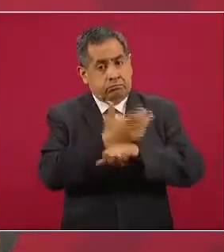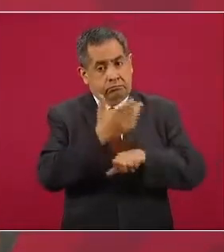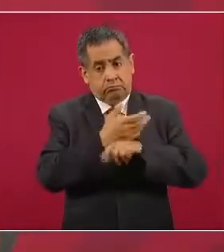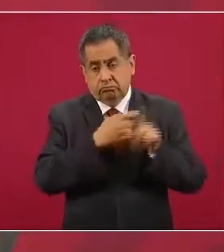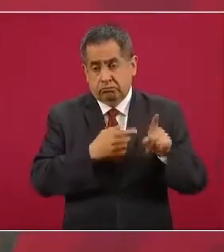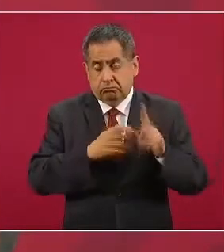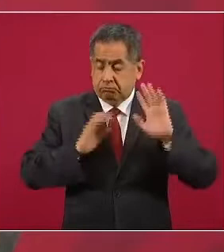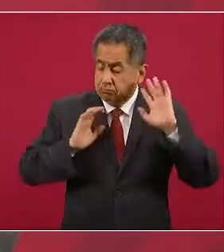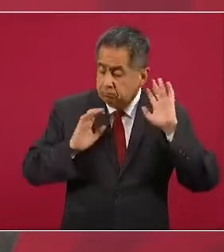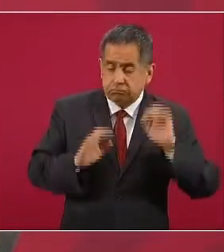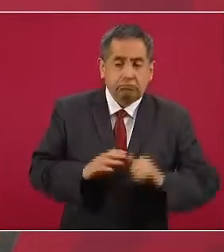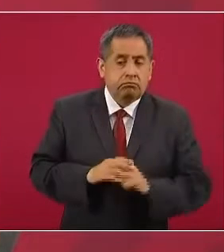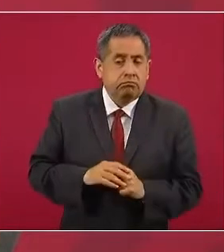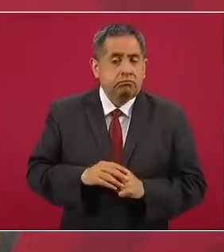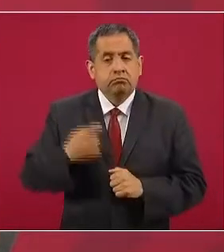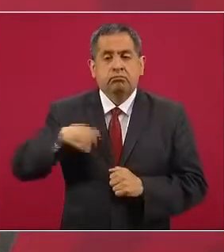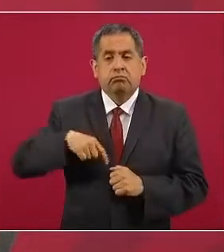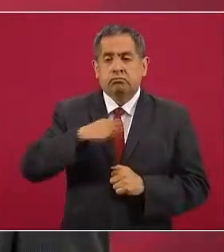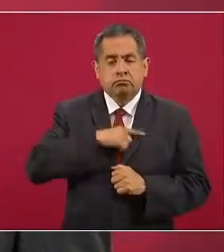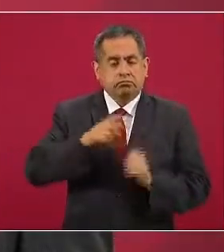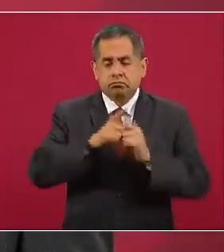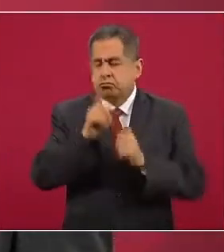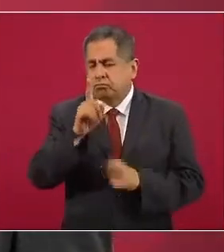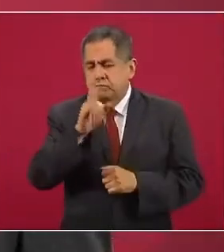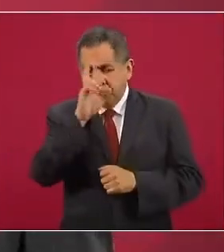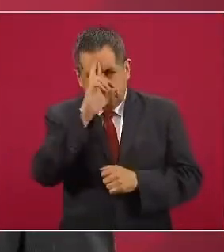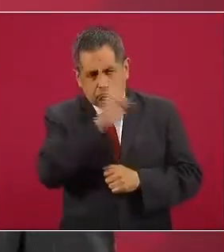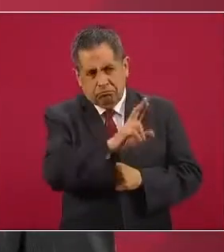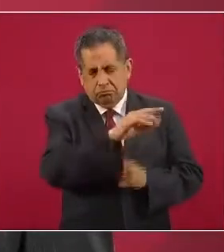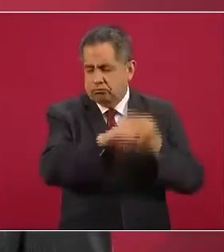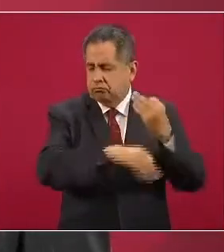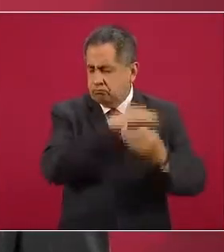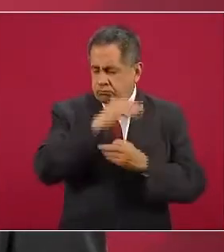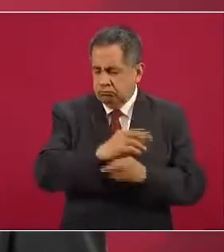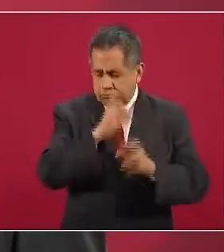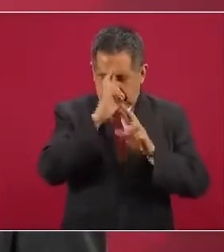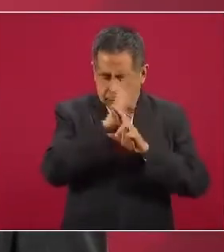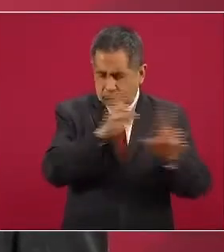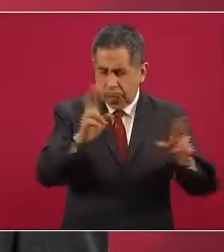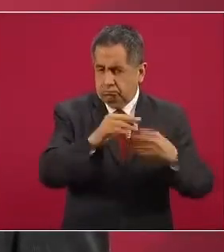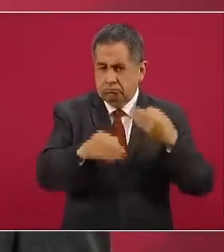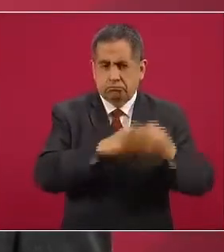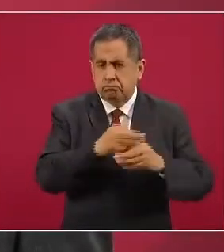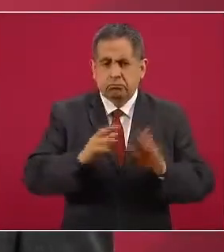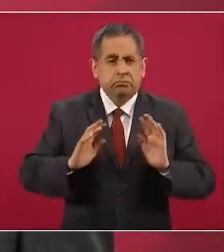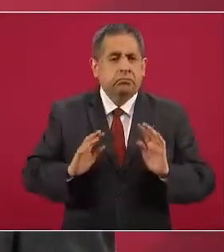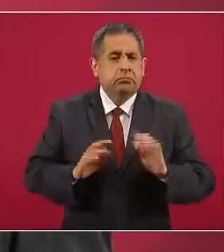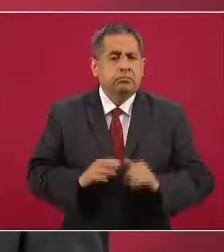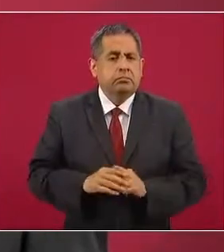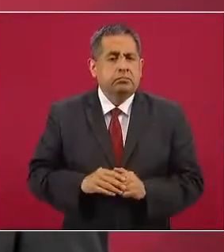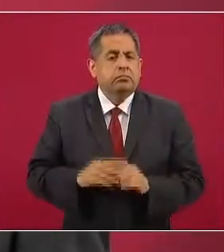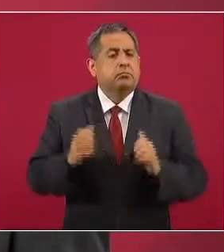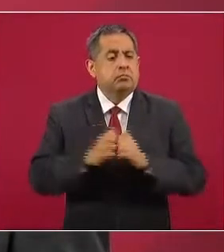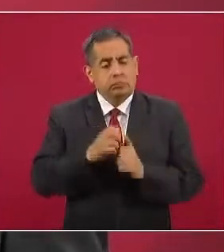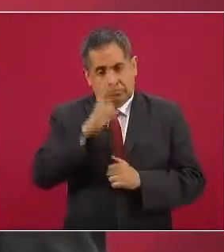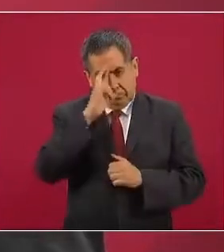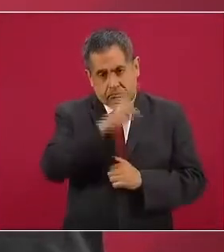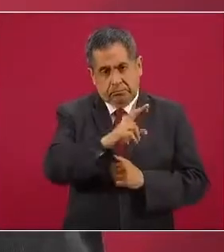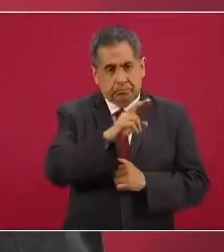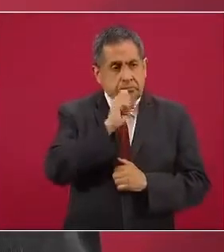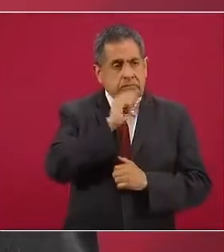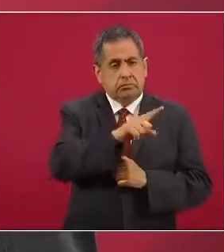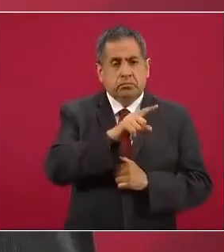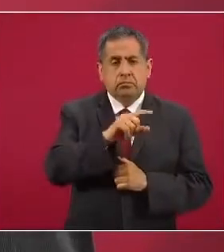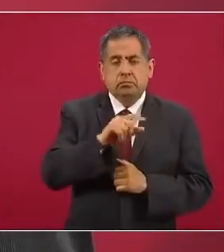Entonces, nosotros tenemos que actuar con respeto a todos, a todos. Y con respeto también a